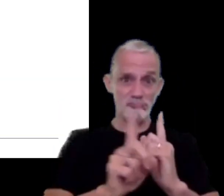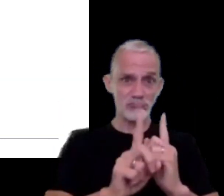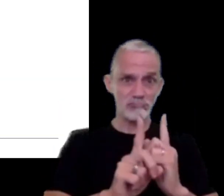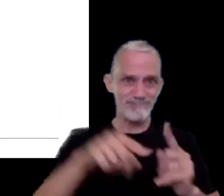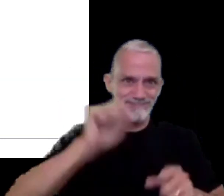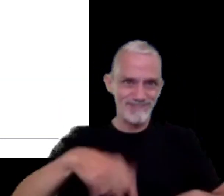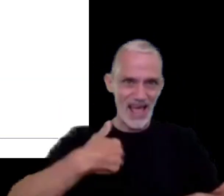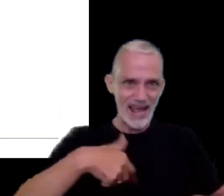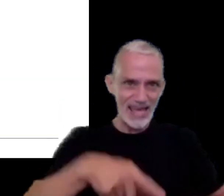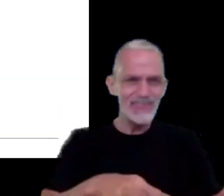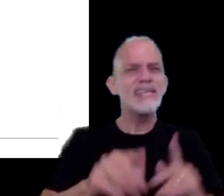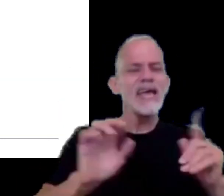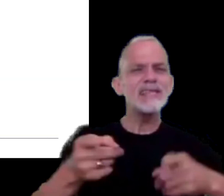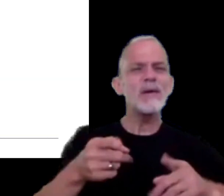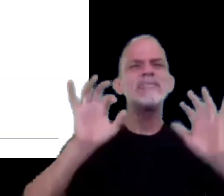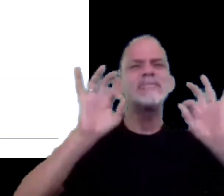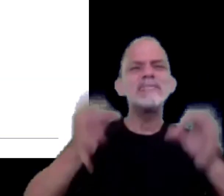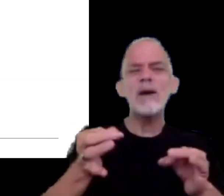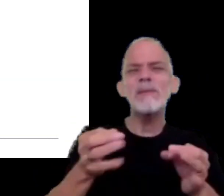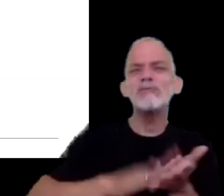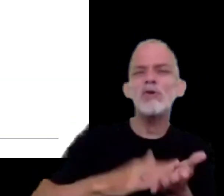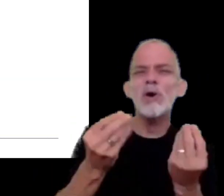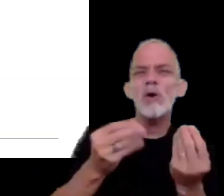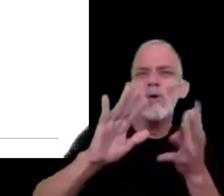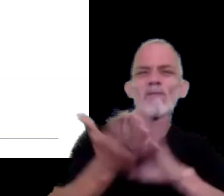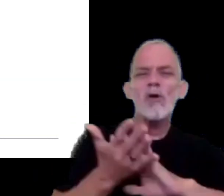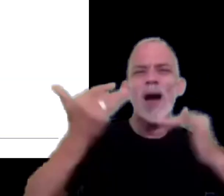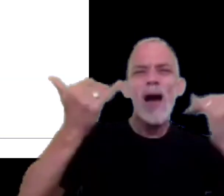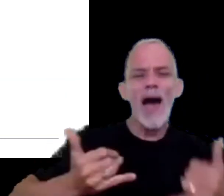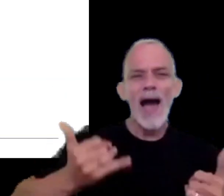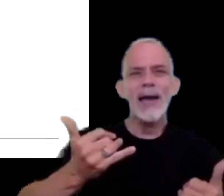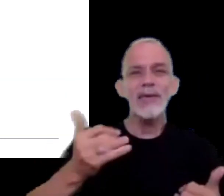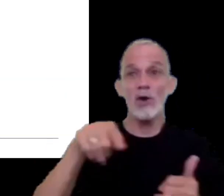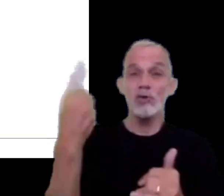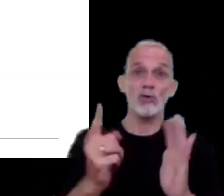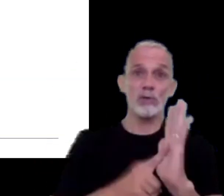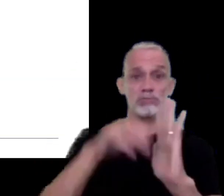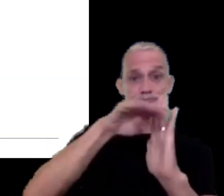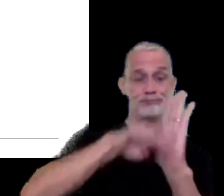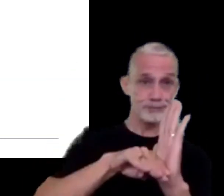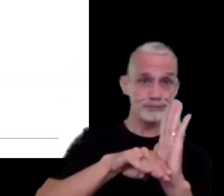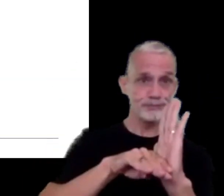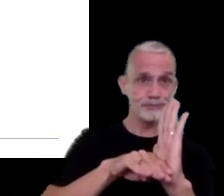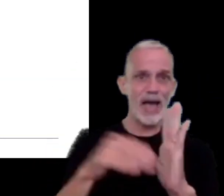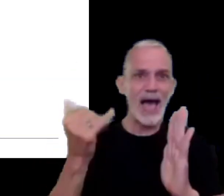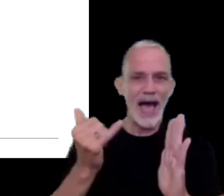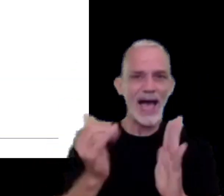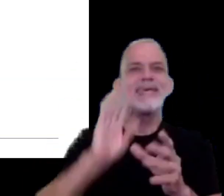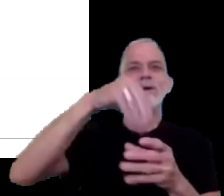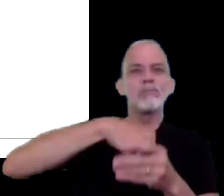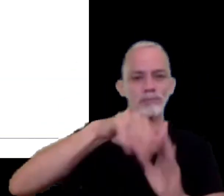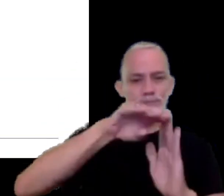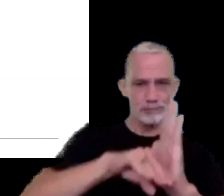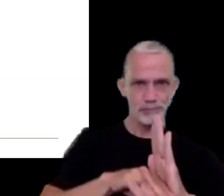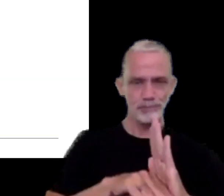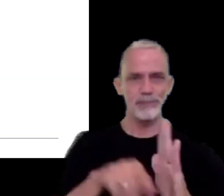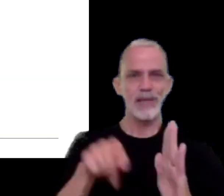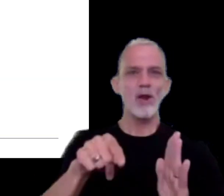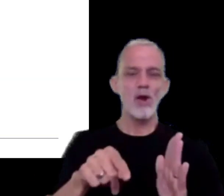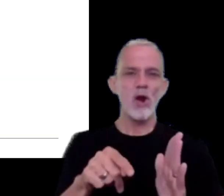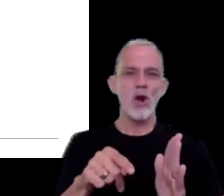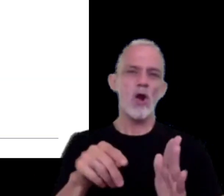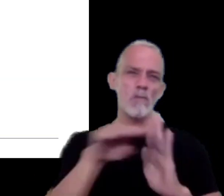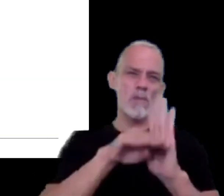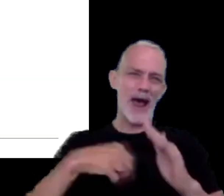y tener unas nociones sobre los métodos existentes y otras reglas relevantes que están incorporadas en nuestro marco